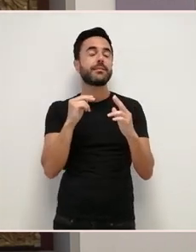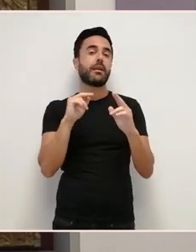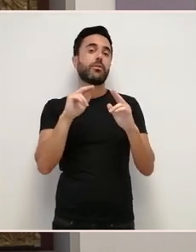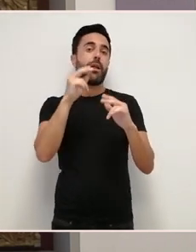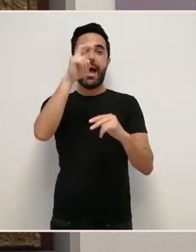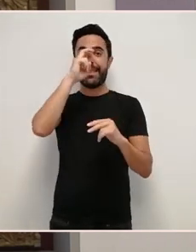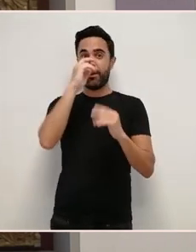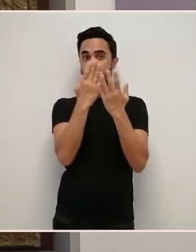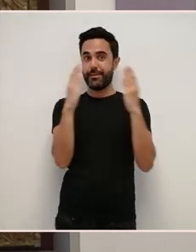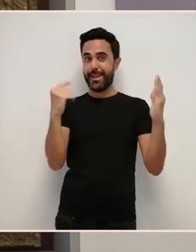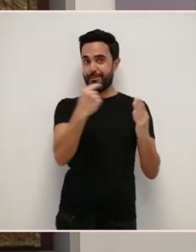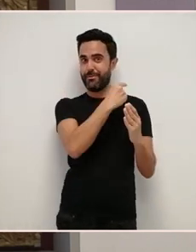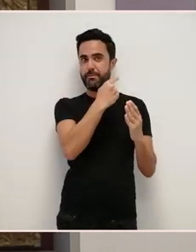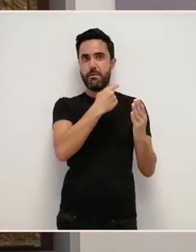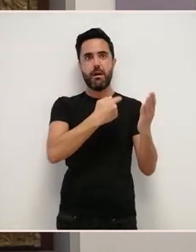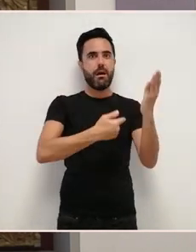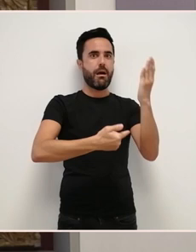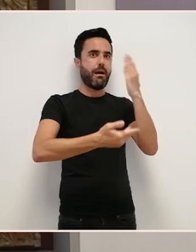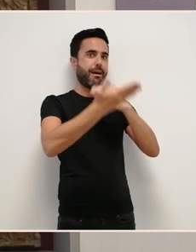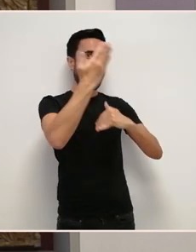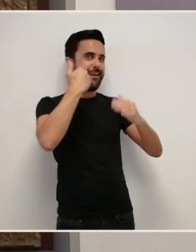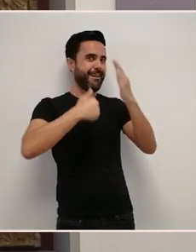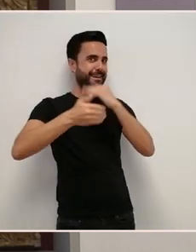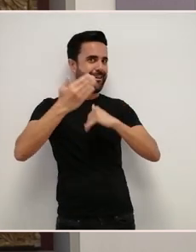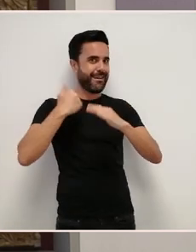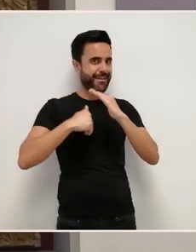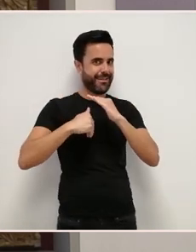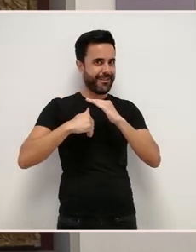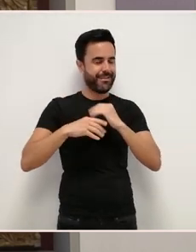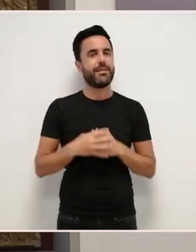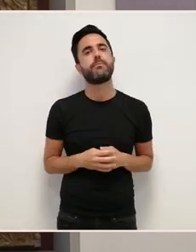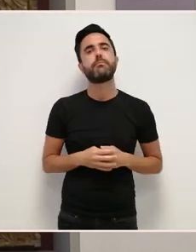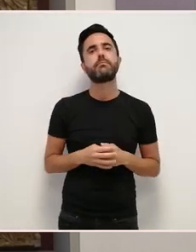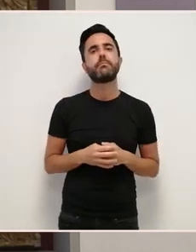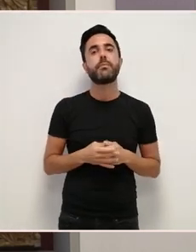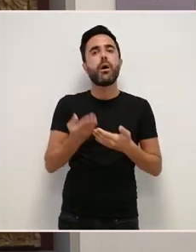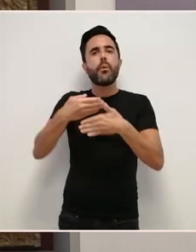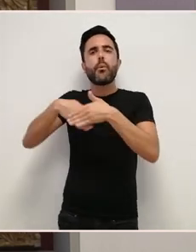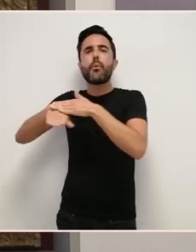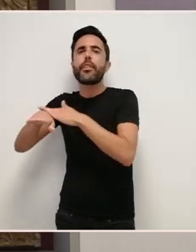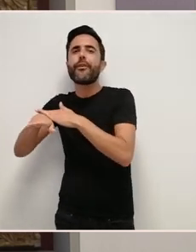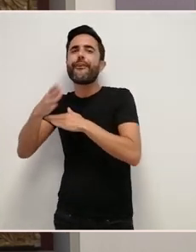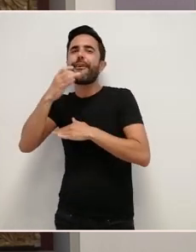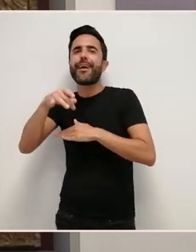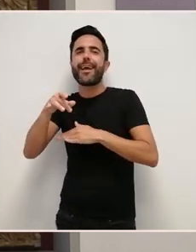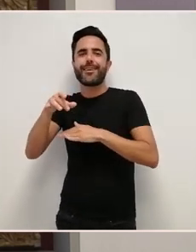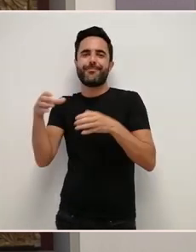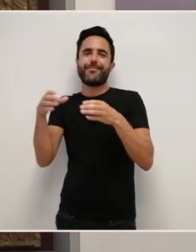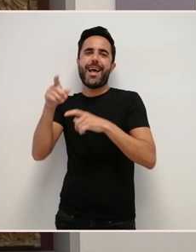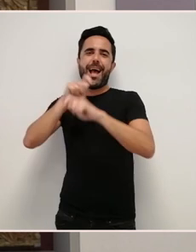O antigo, realizado por Dantas e Jacome de Prado, foi desmontado E recolleu a Sociedad